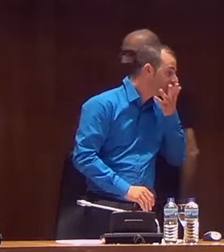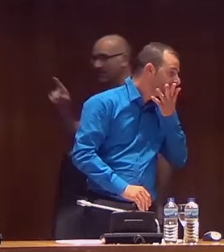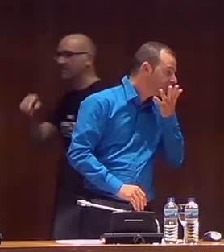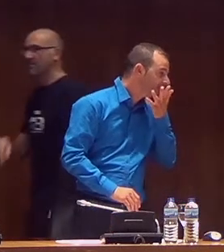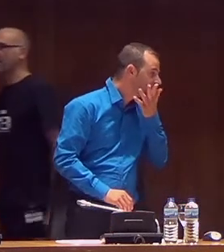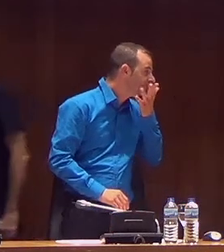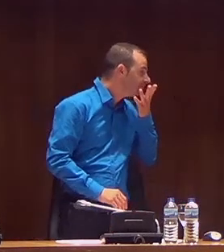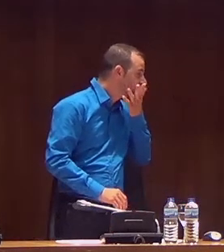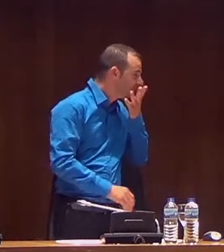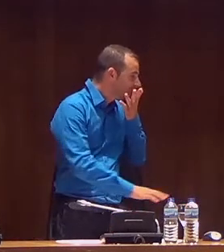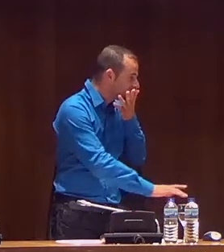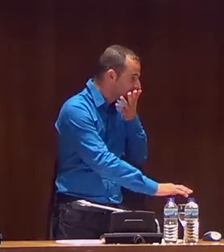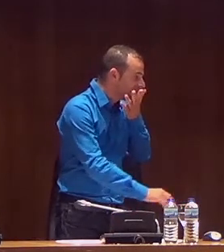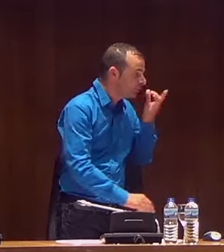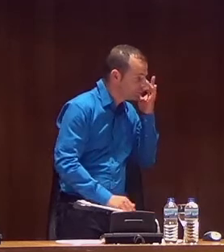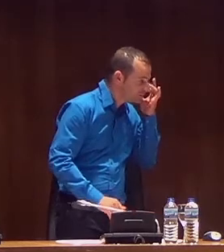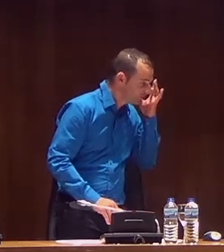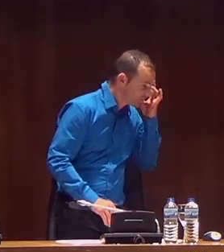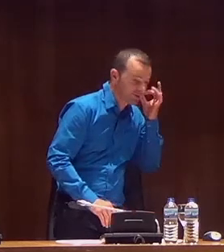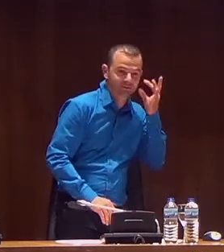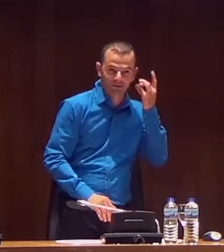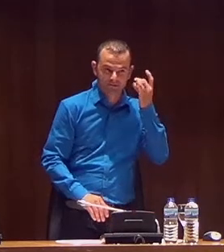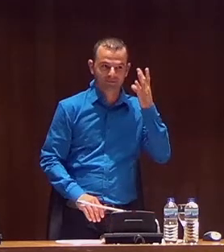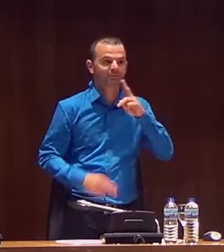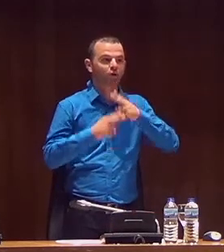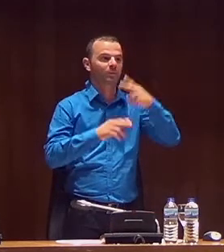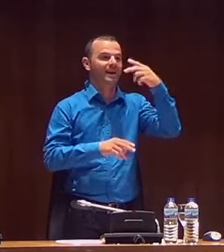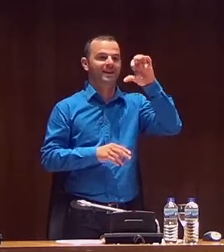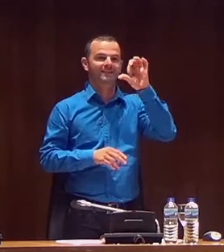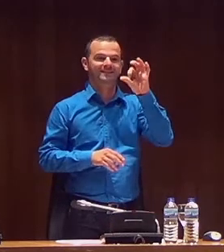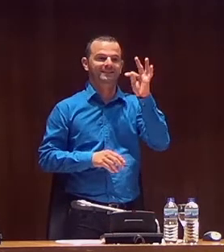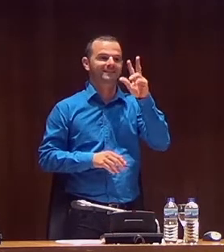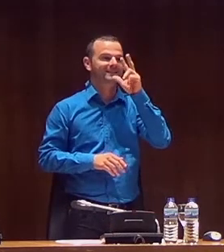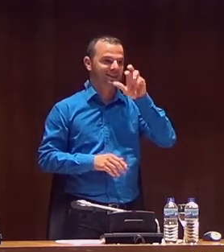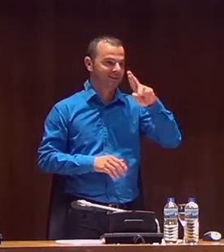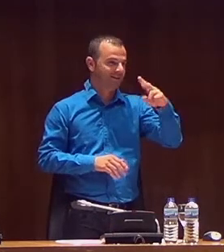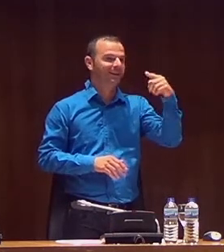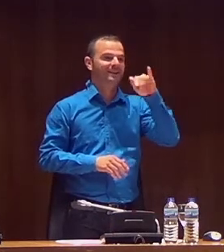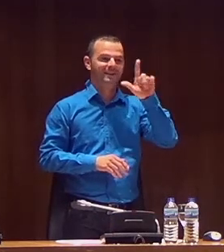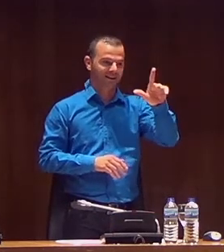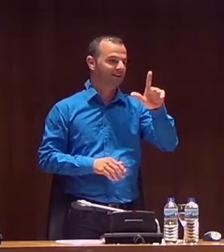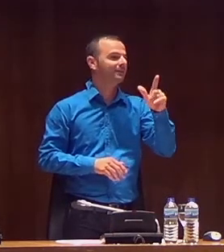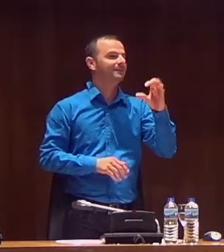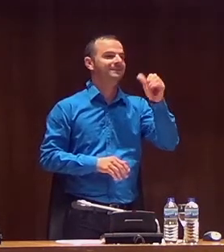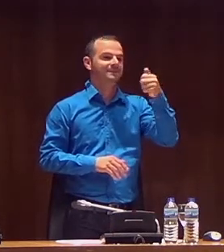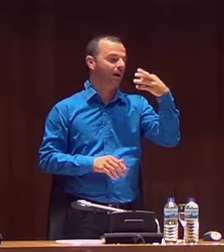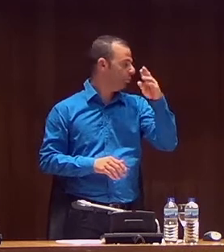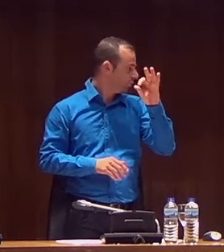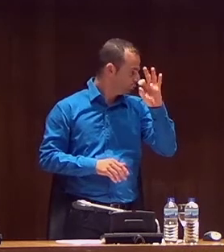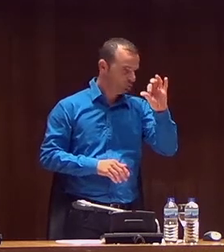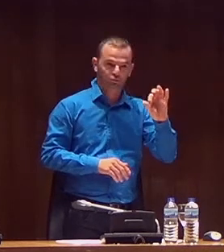Tu signo es este, ¿verdad? Ella es Esther Gil